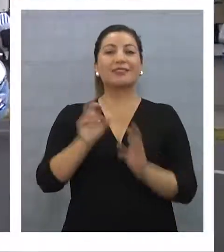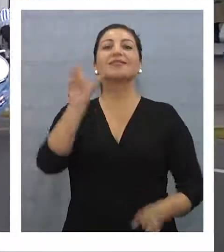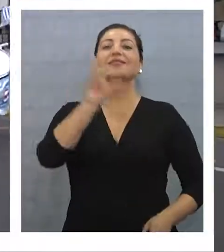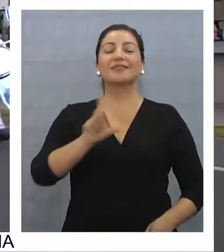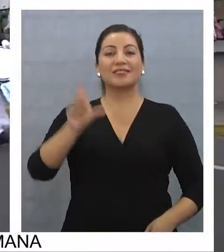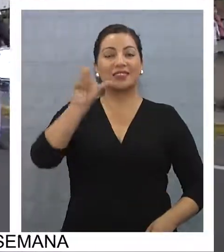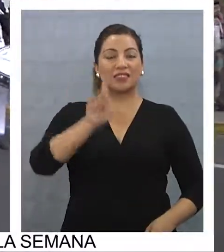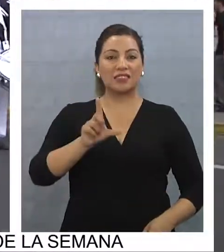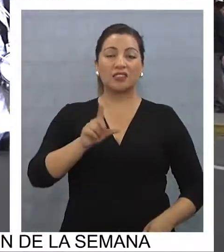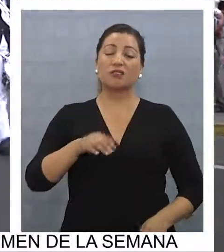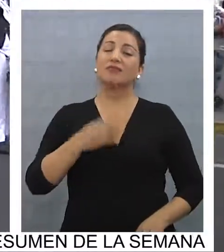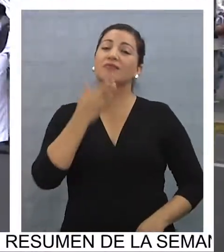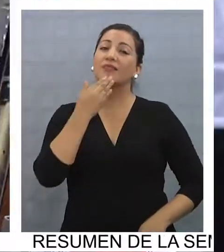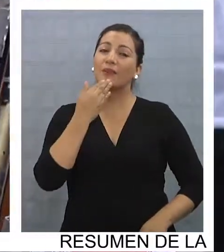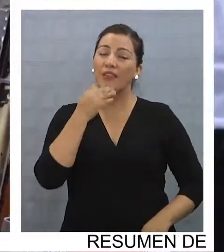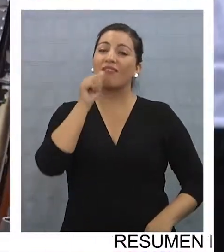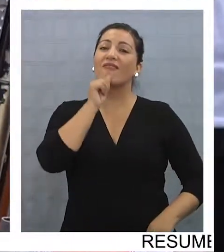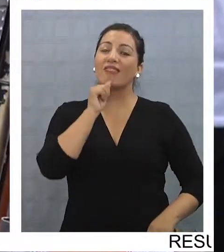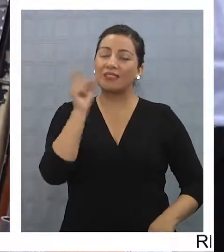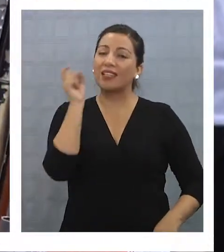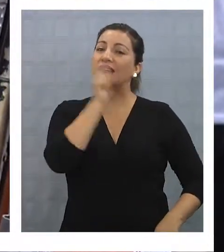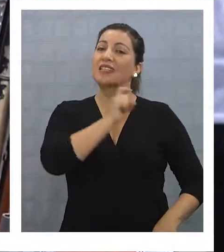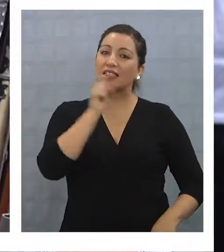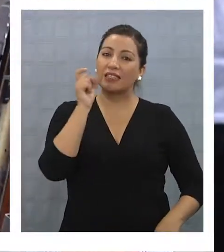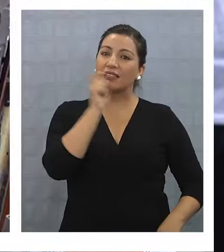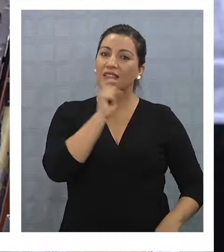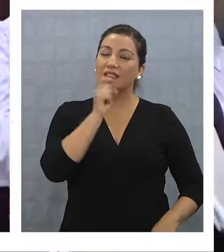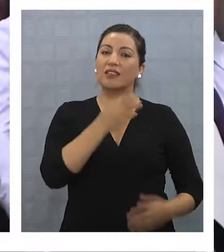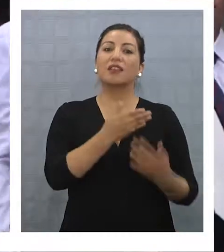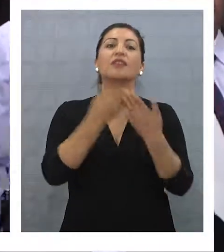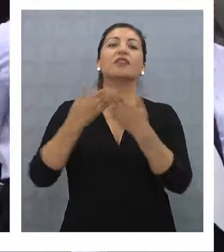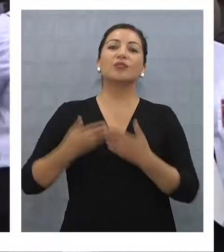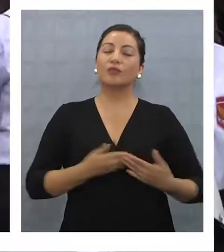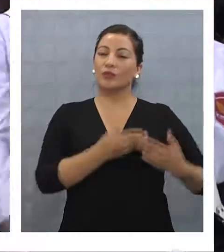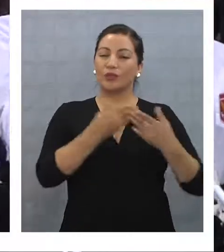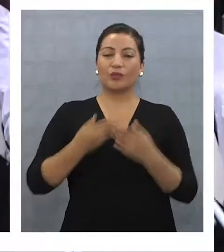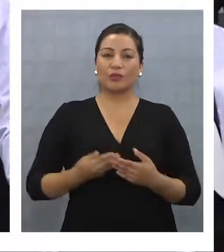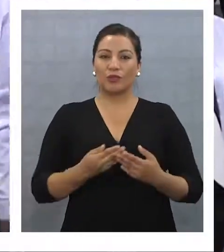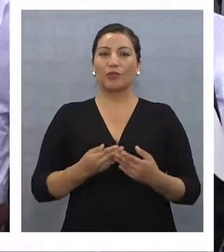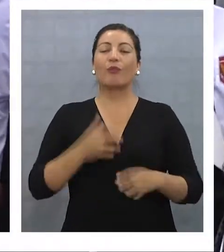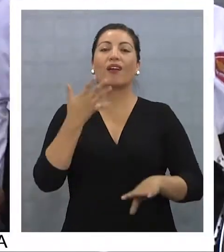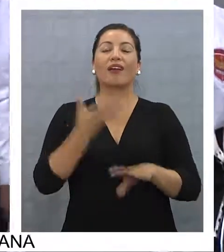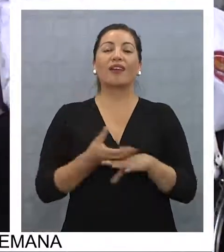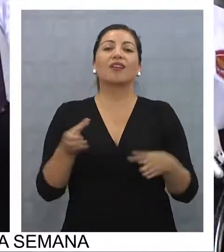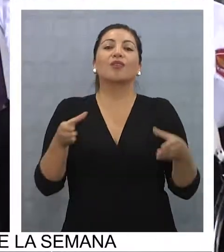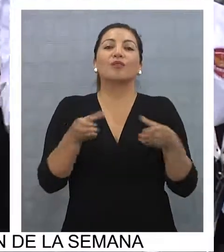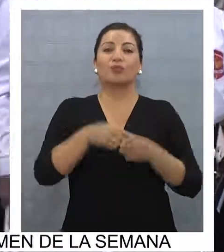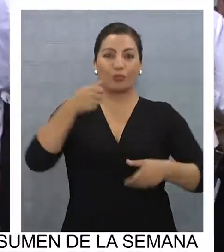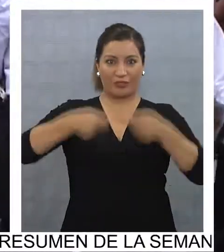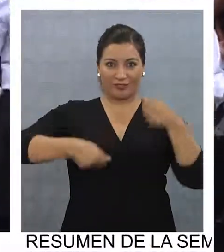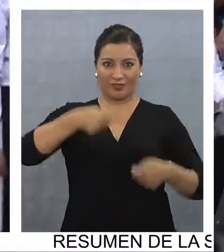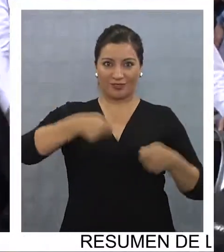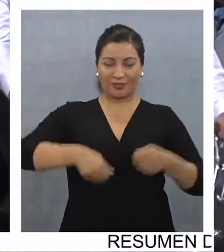dio, sí critican la falta de interés del actual alumnado por integrar la banda del establecimiento.